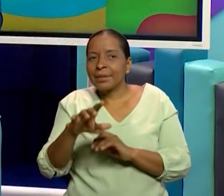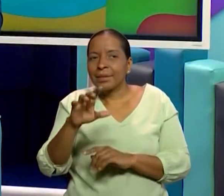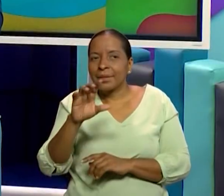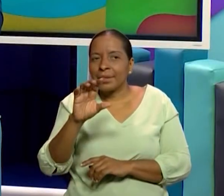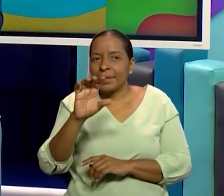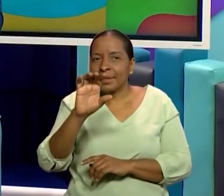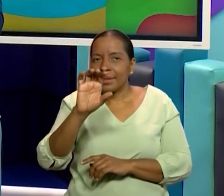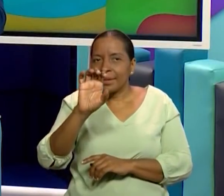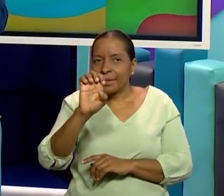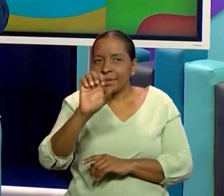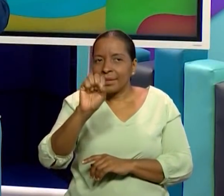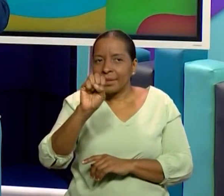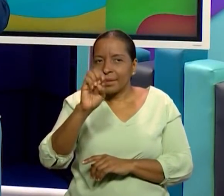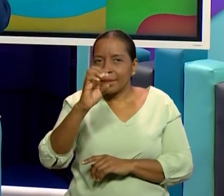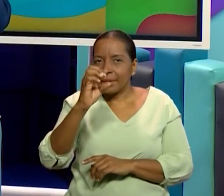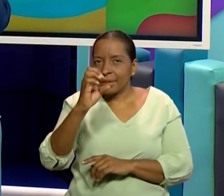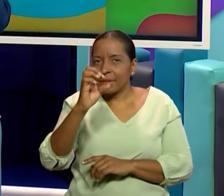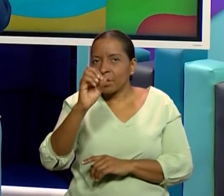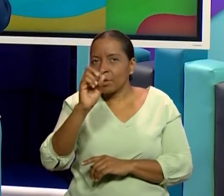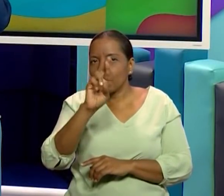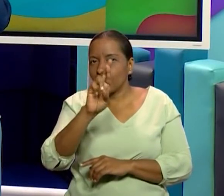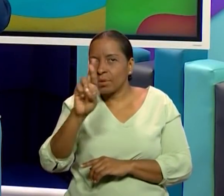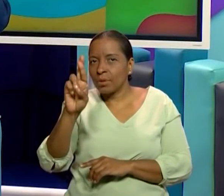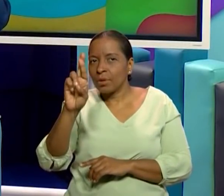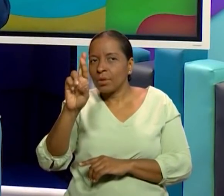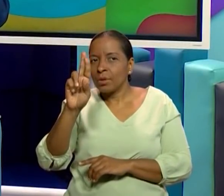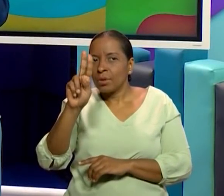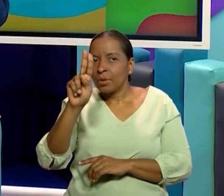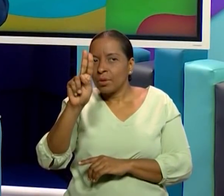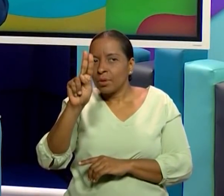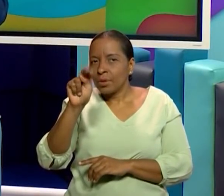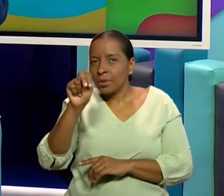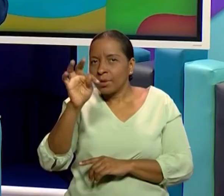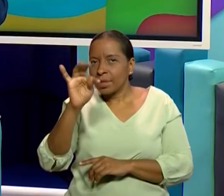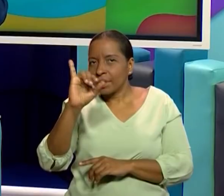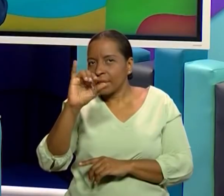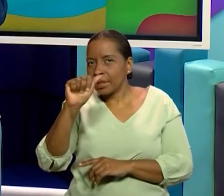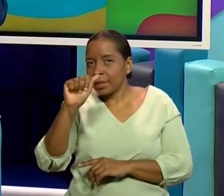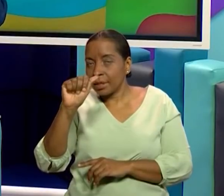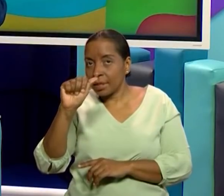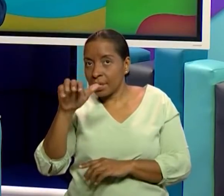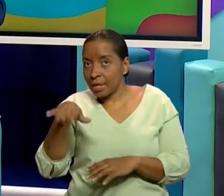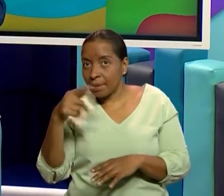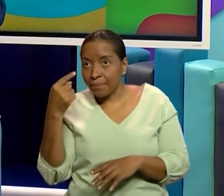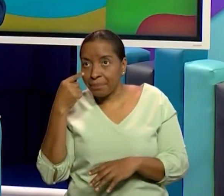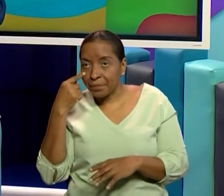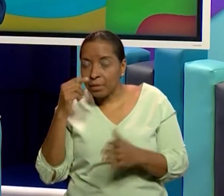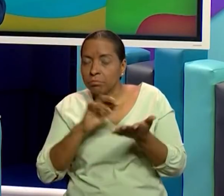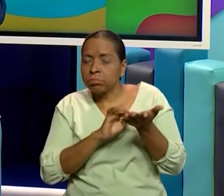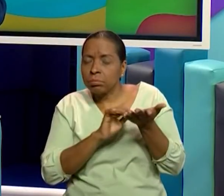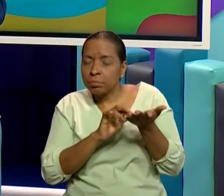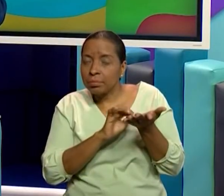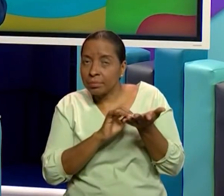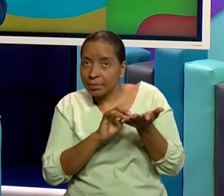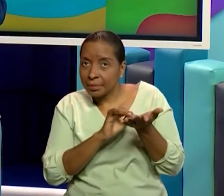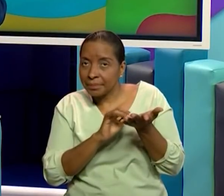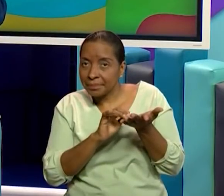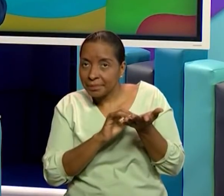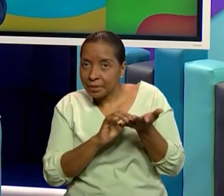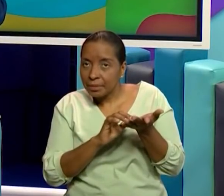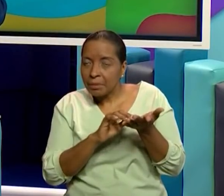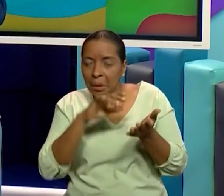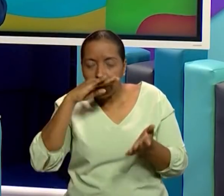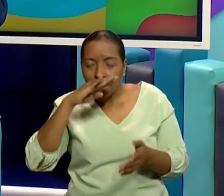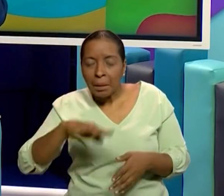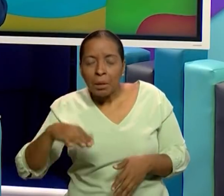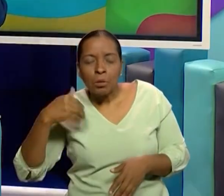Correntía. Muy bien. Y recuerden que todas las palabras que estamos colocando están transcritas para los chicos en sistema Braille para